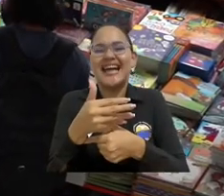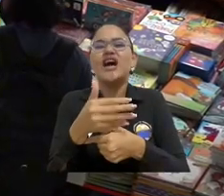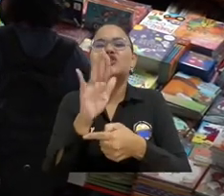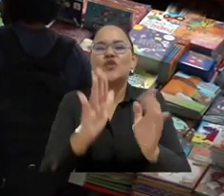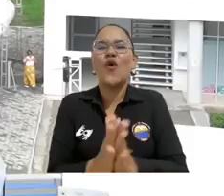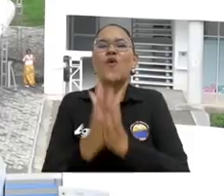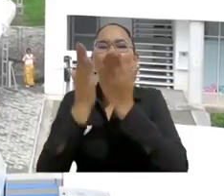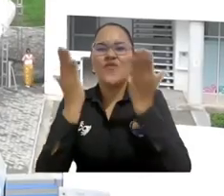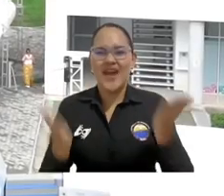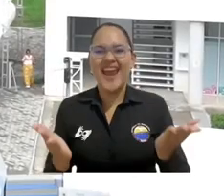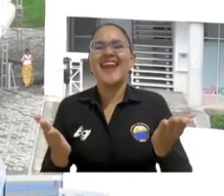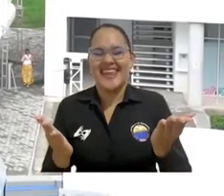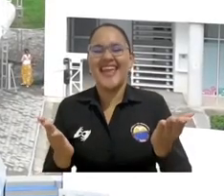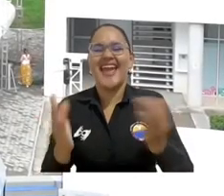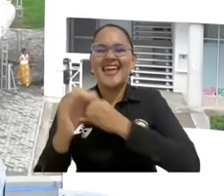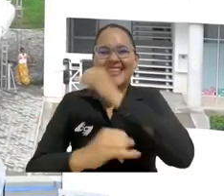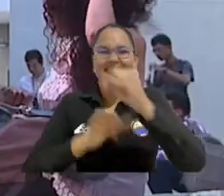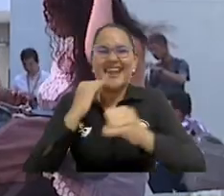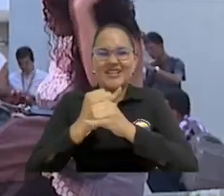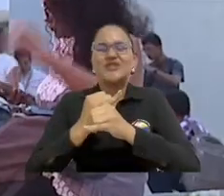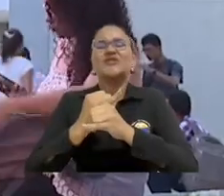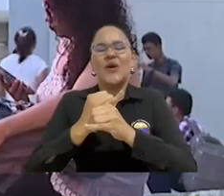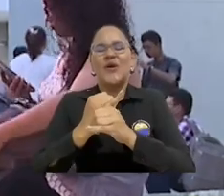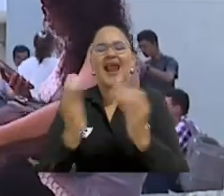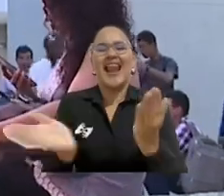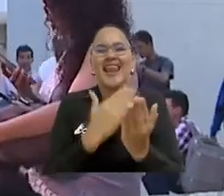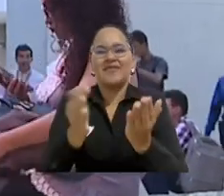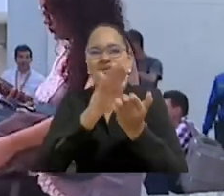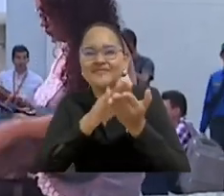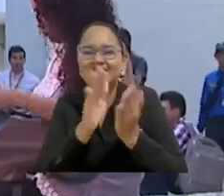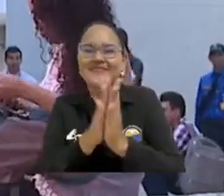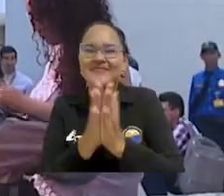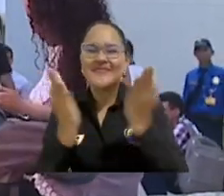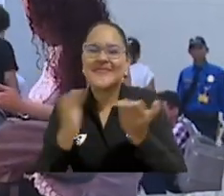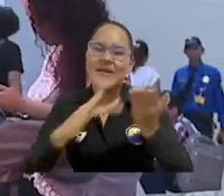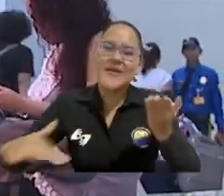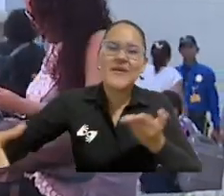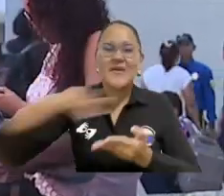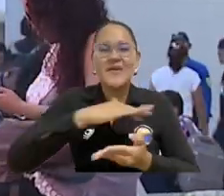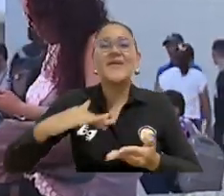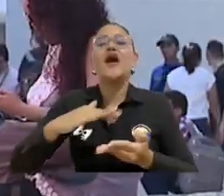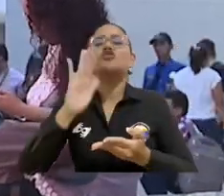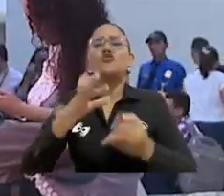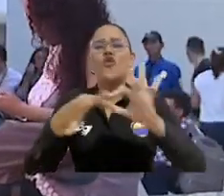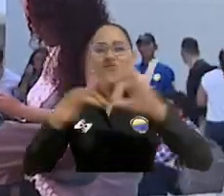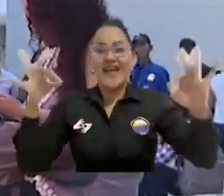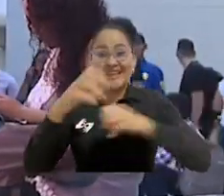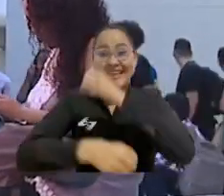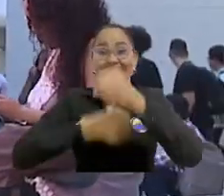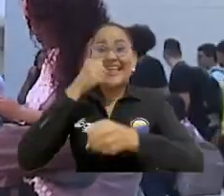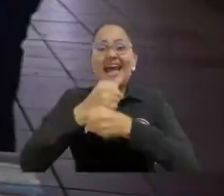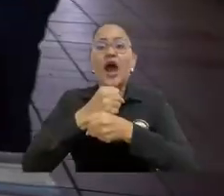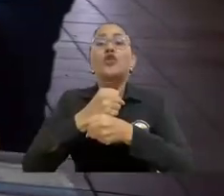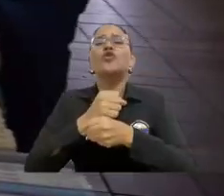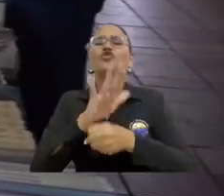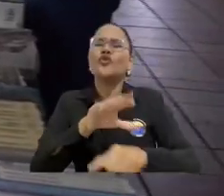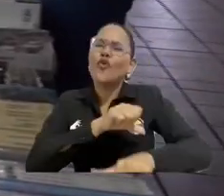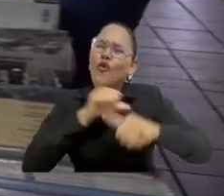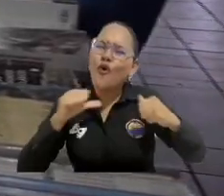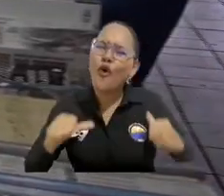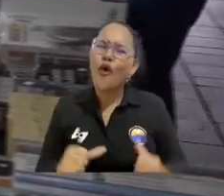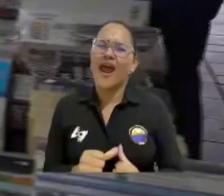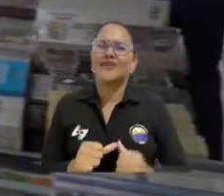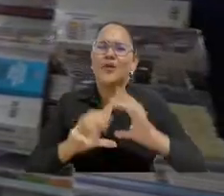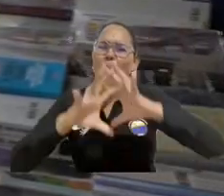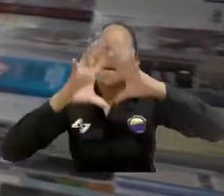Internacional del Libro, Las Artes y la Cultura de Santa Marta, Filsmar 2024, cuyo lema para este año es Donde el corazón